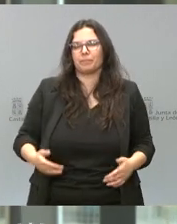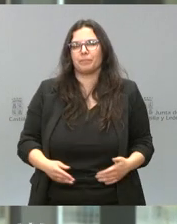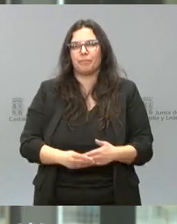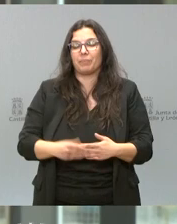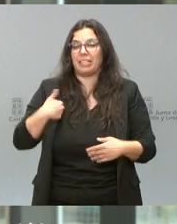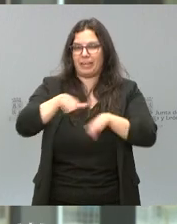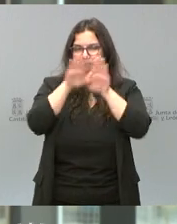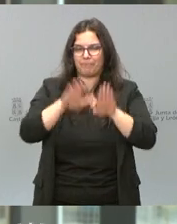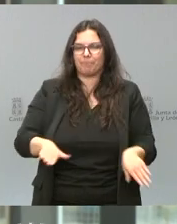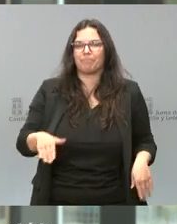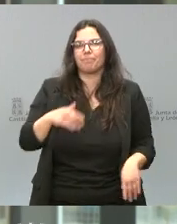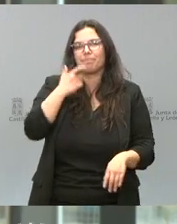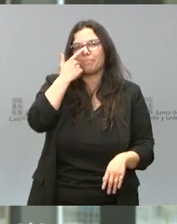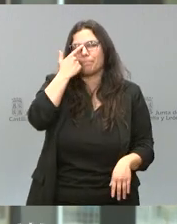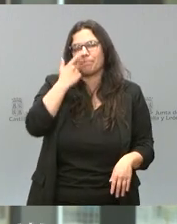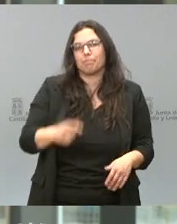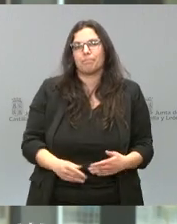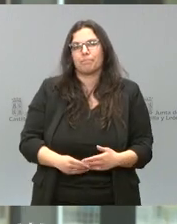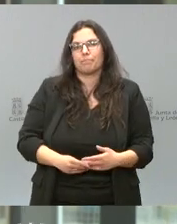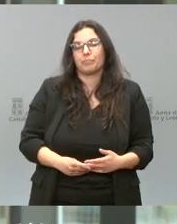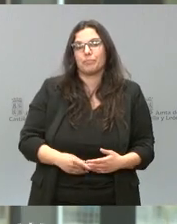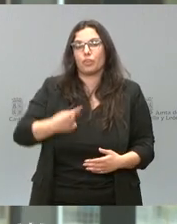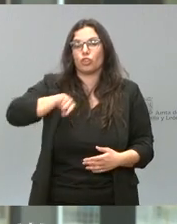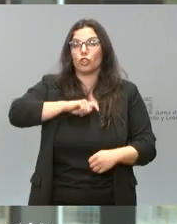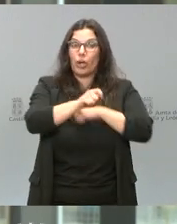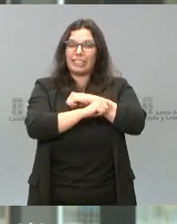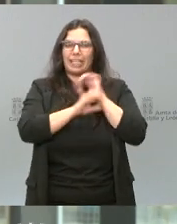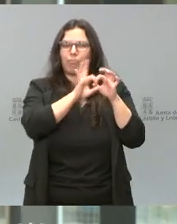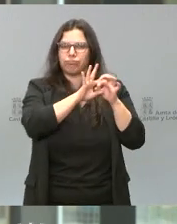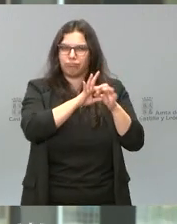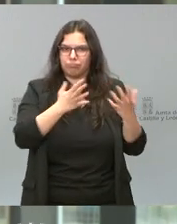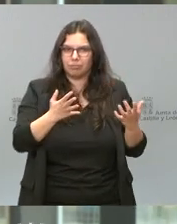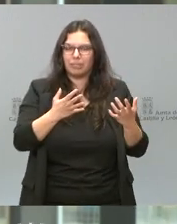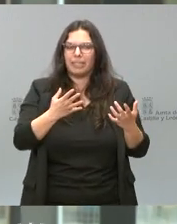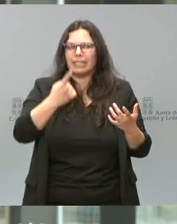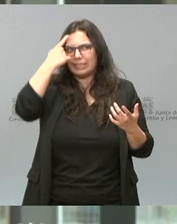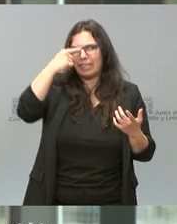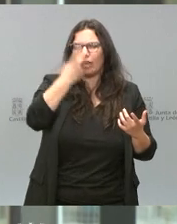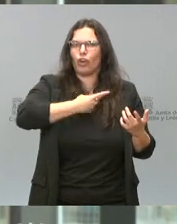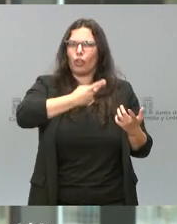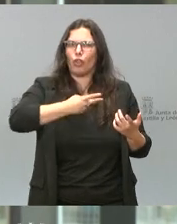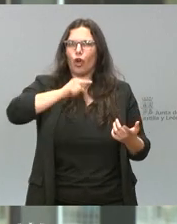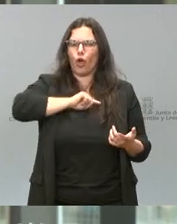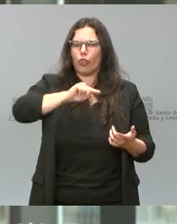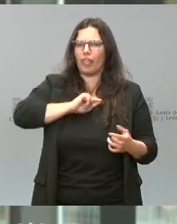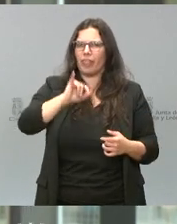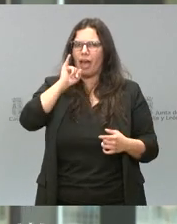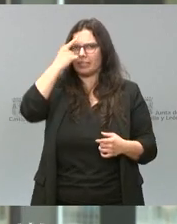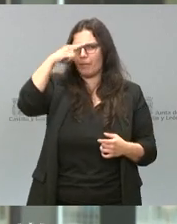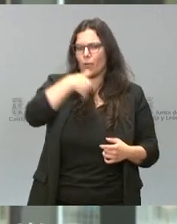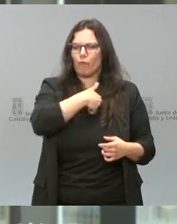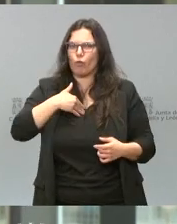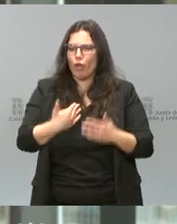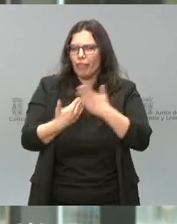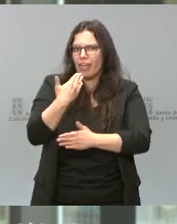Finalizo ya. Somos aliados estratégicos y me consta que estamos concienciados sobre lo importante que es nuestro papel en el día